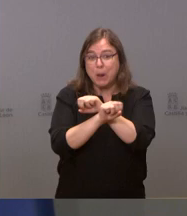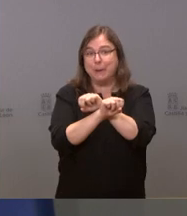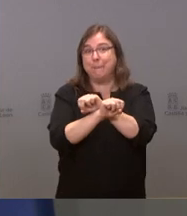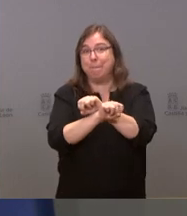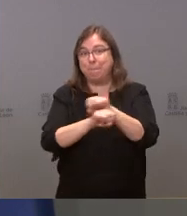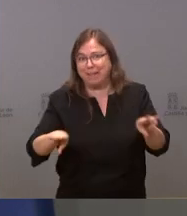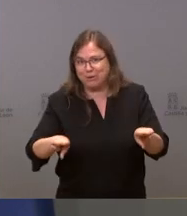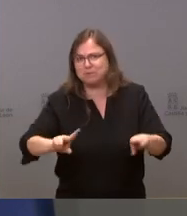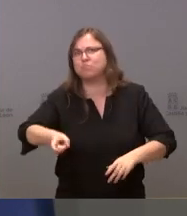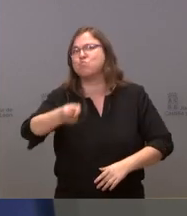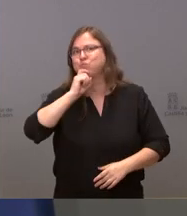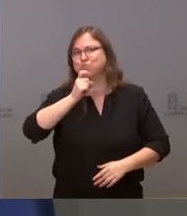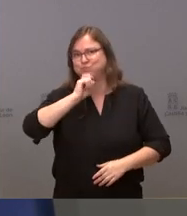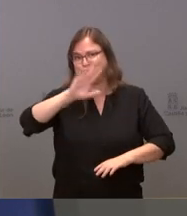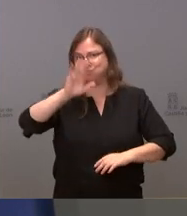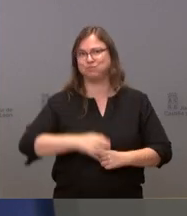entrenar.